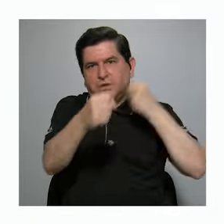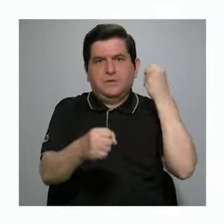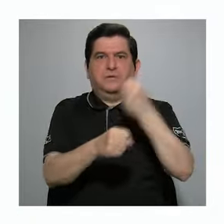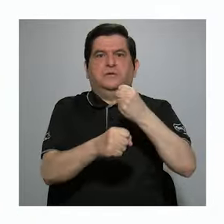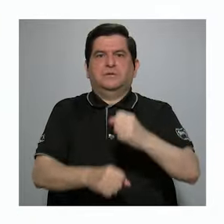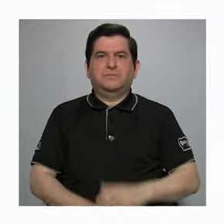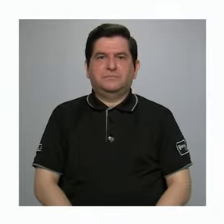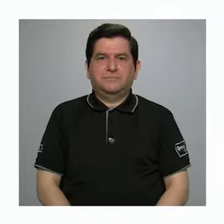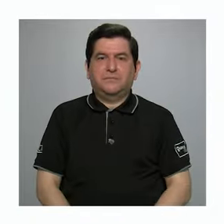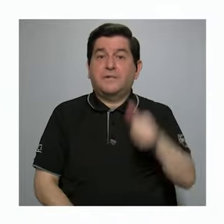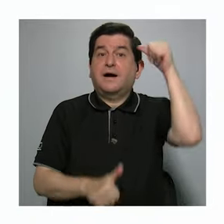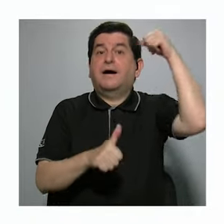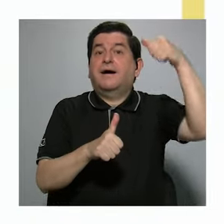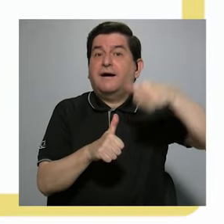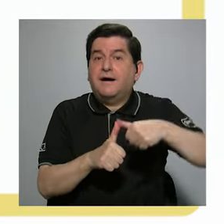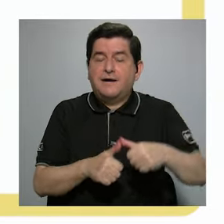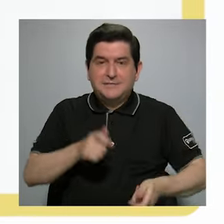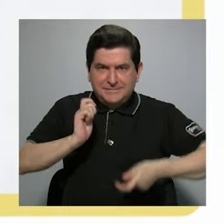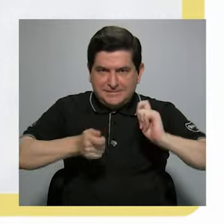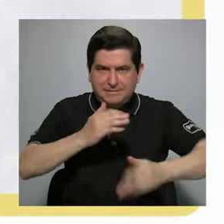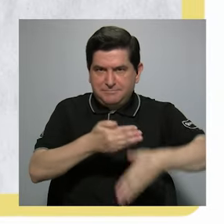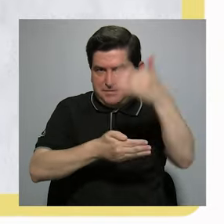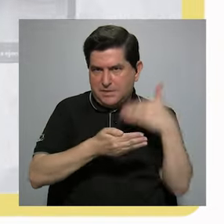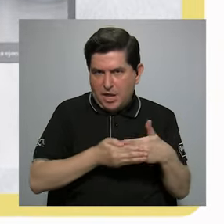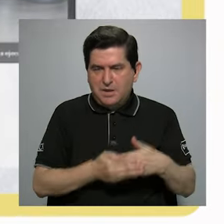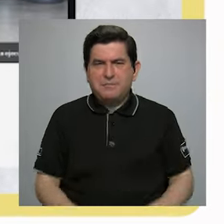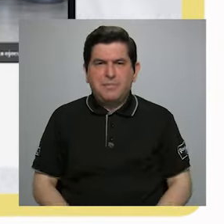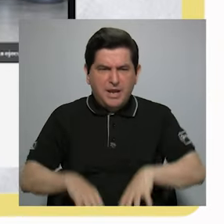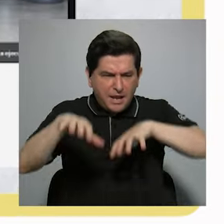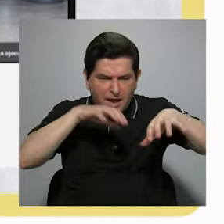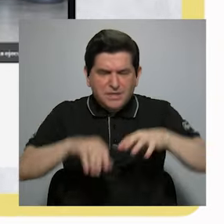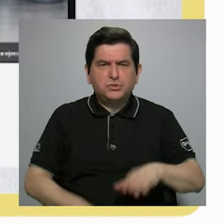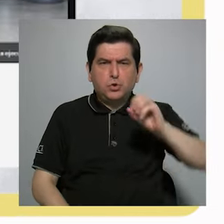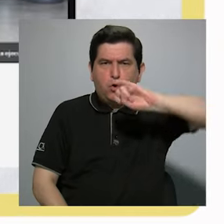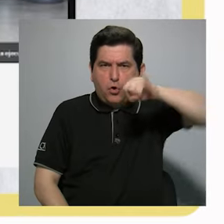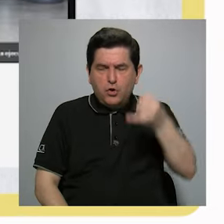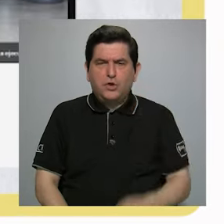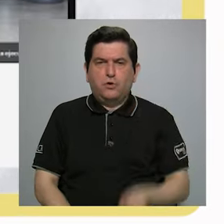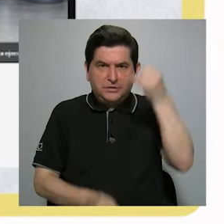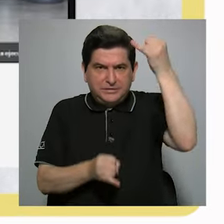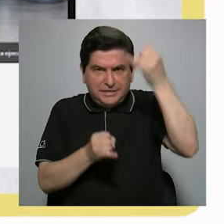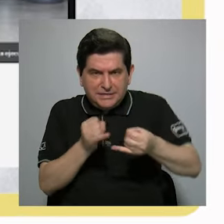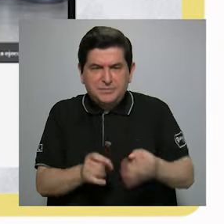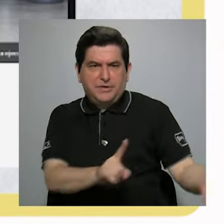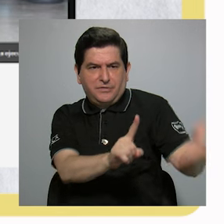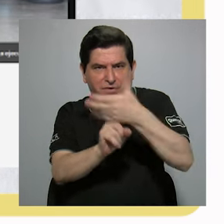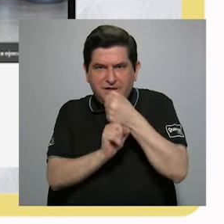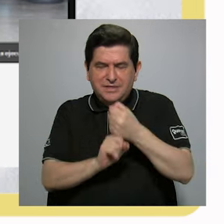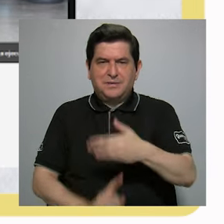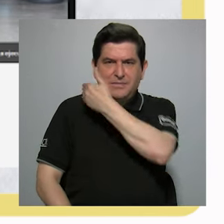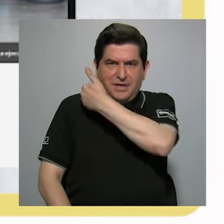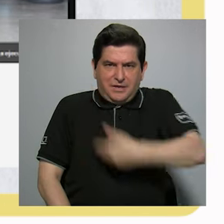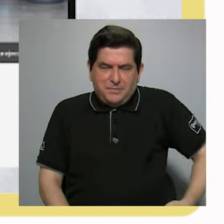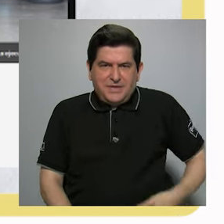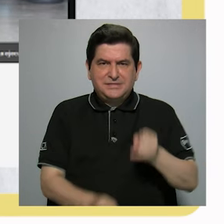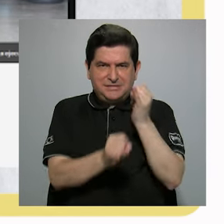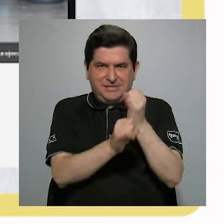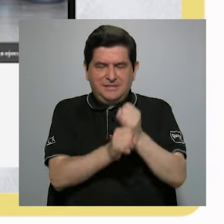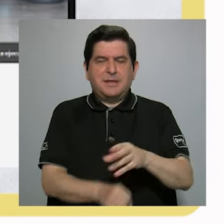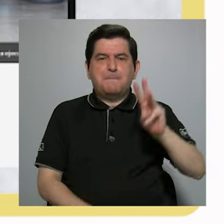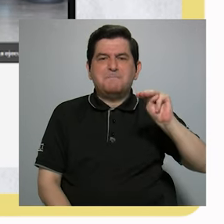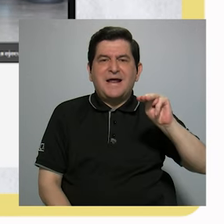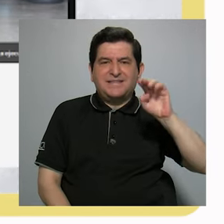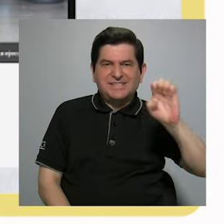año. Recordemos que en septiembre pasado, un operativo del OIJ concluyó con la detención de la presidenta ejecutiva